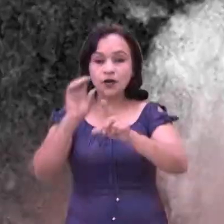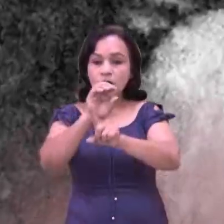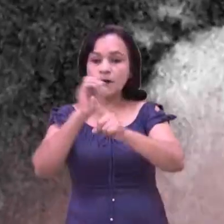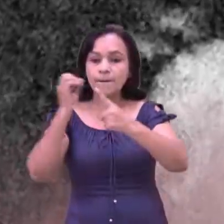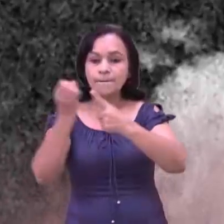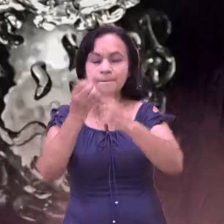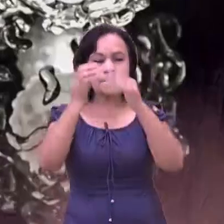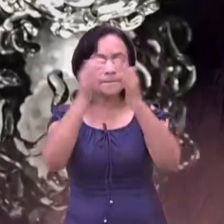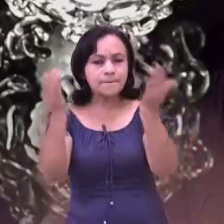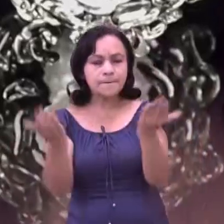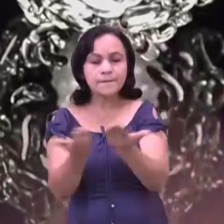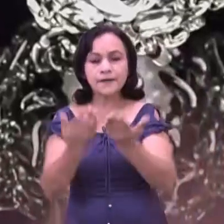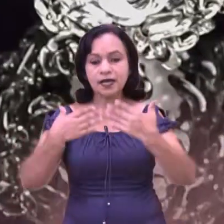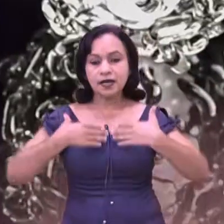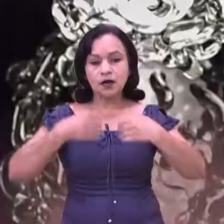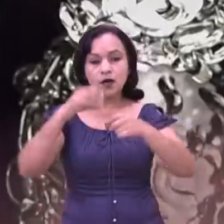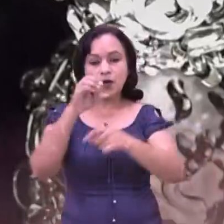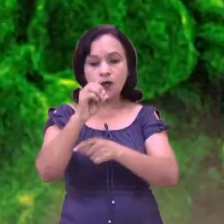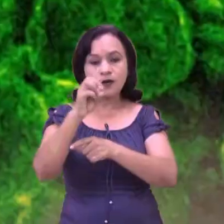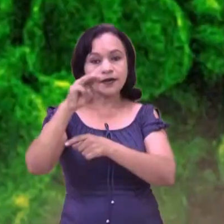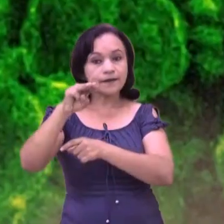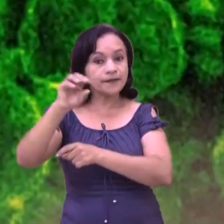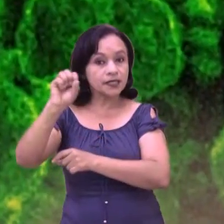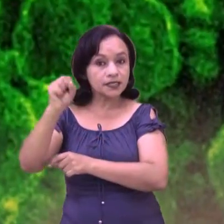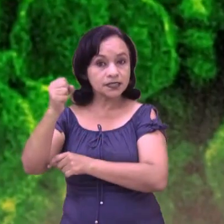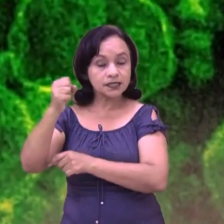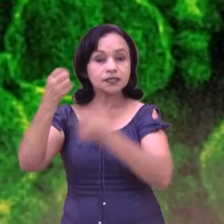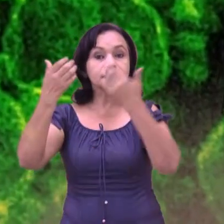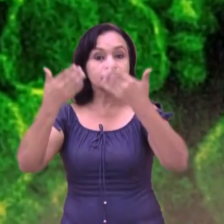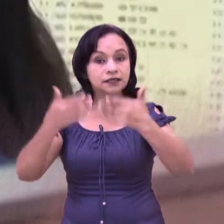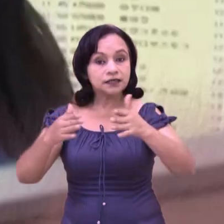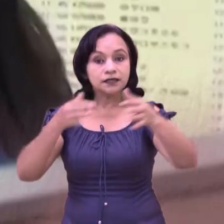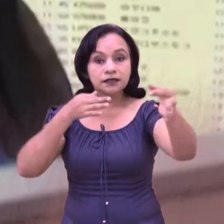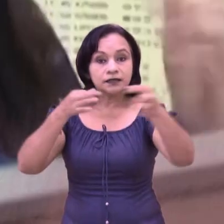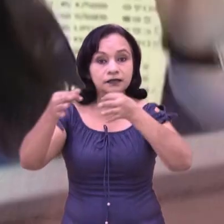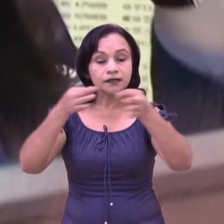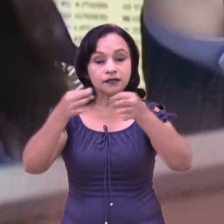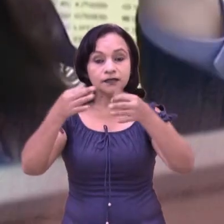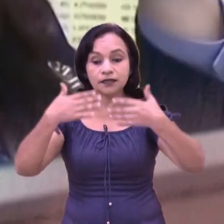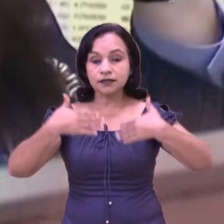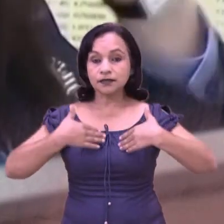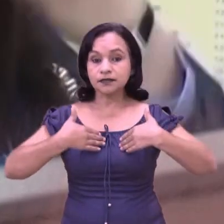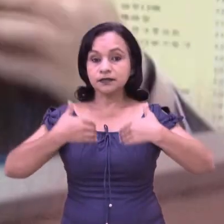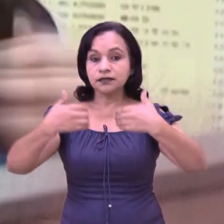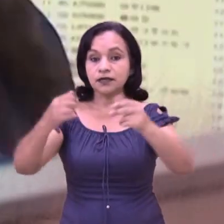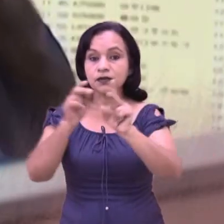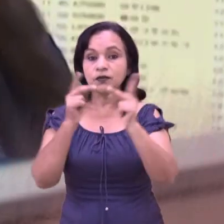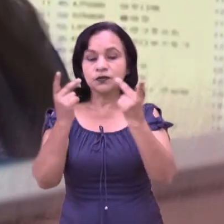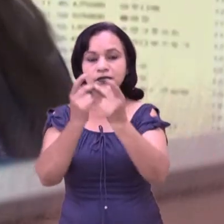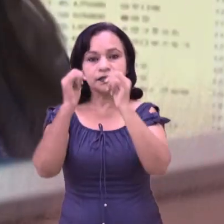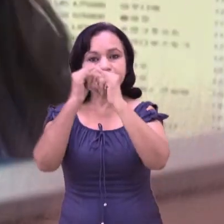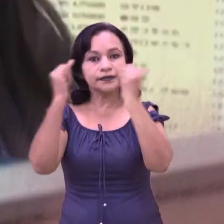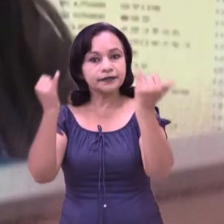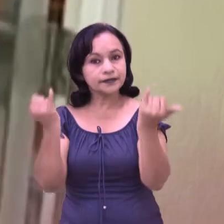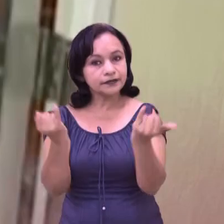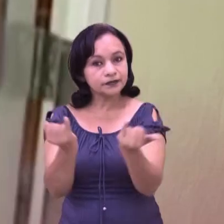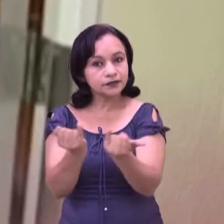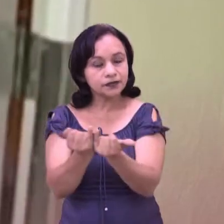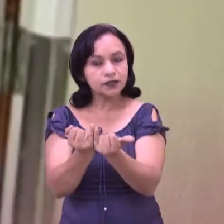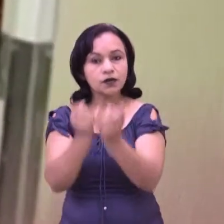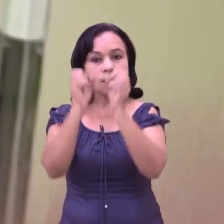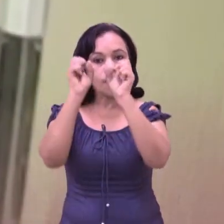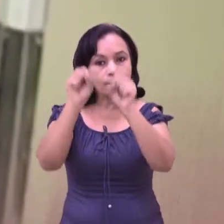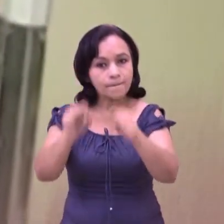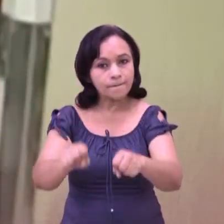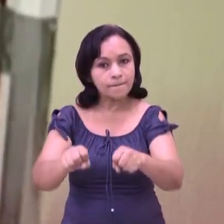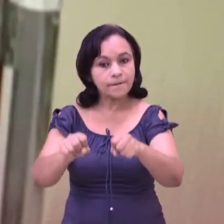La Organización Mundial de la Salud, OMS, hizo oficial la Declaratoria de Emergencia de Salud Pública de Importancia Internacional a causa